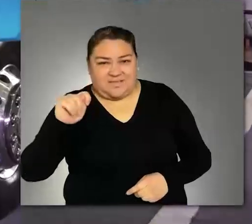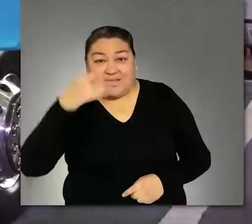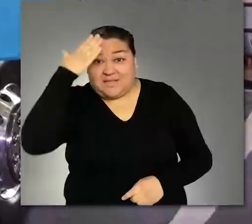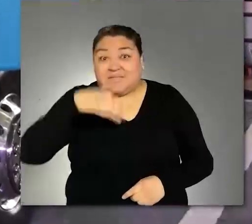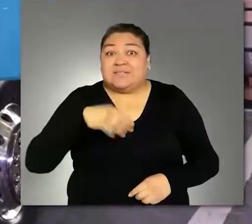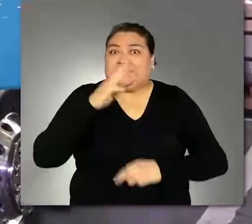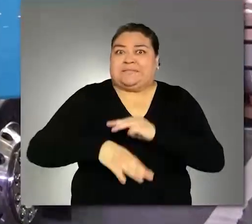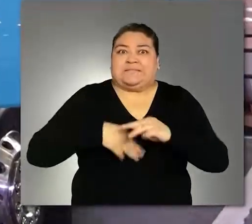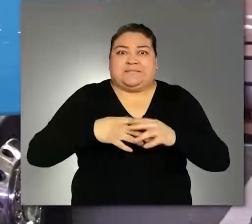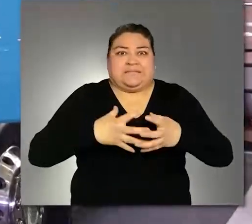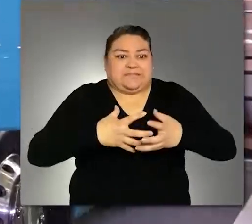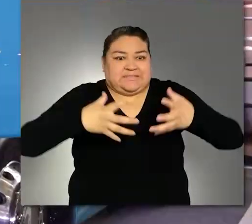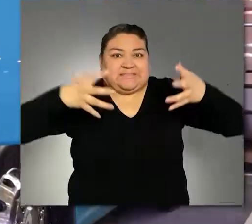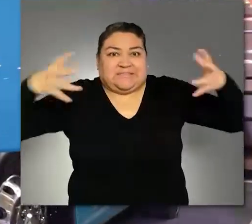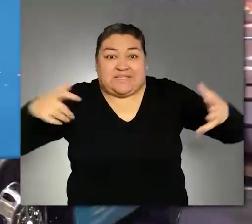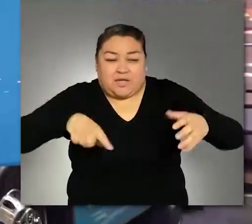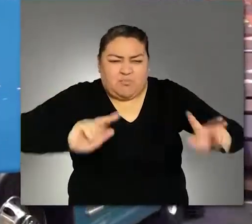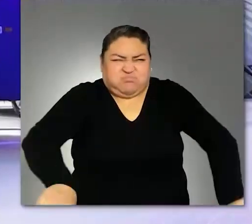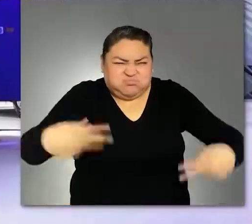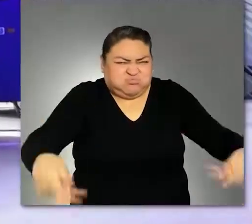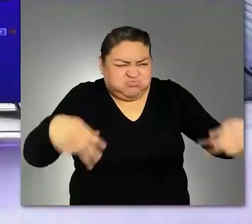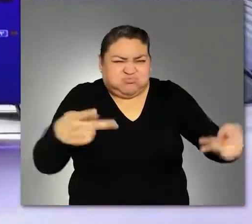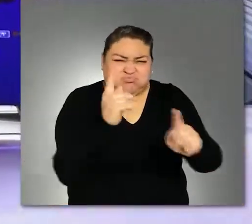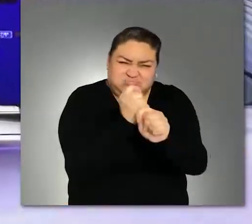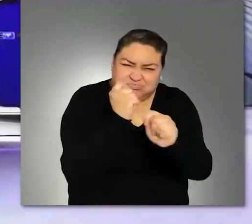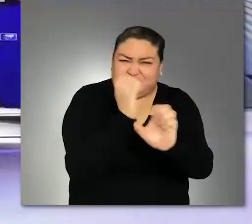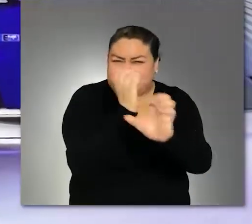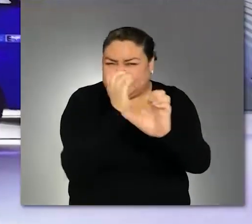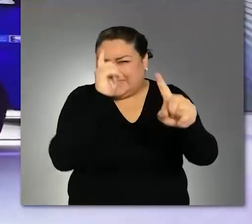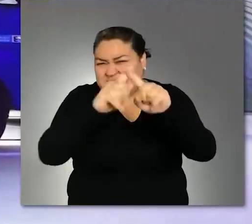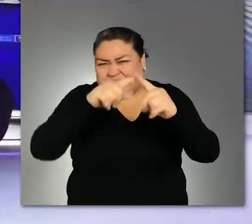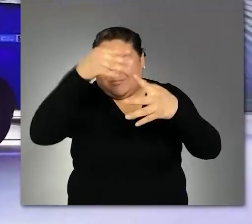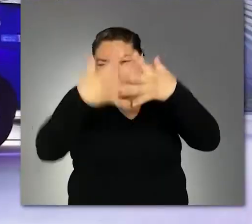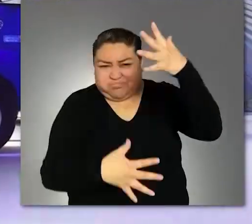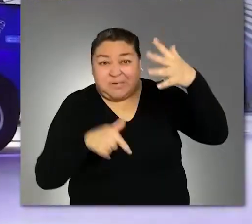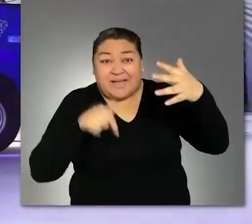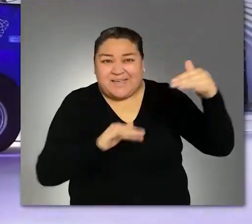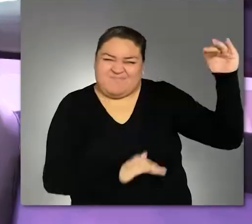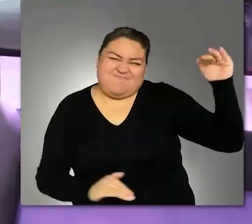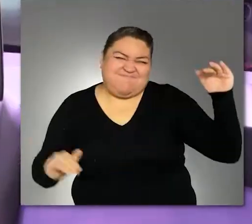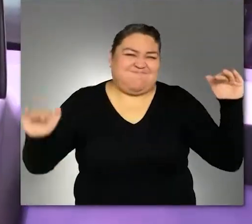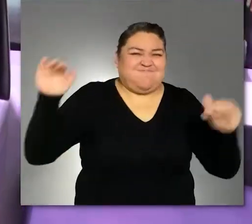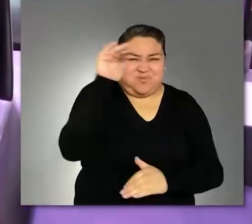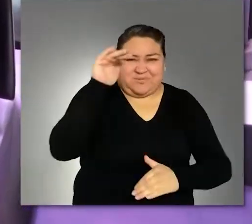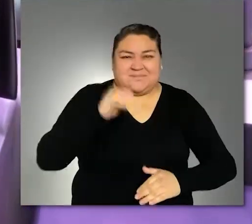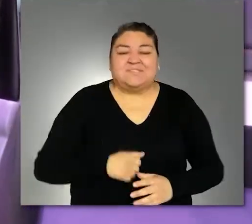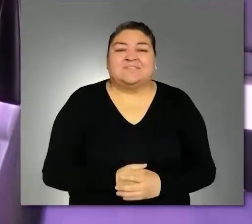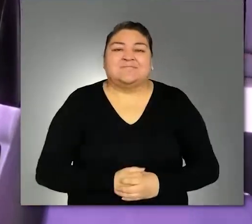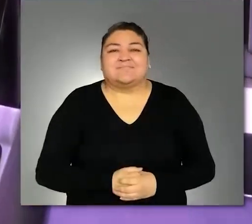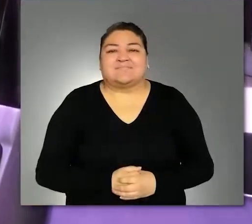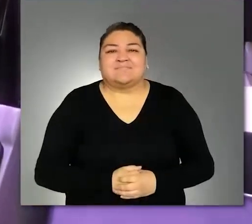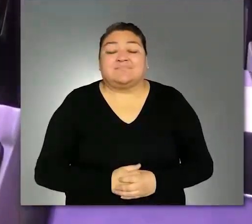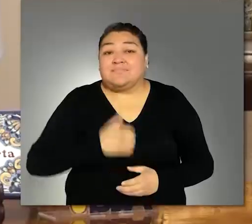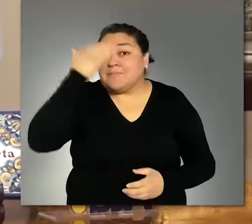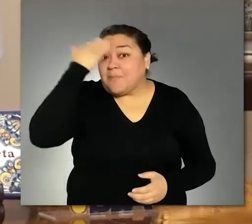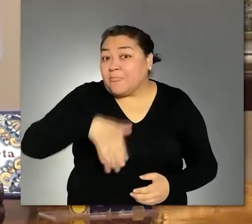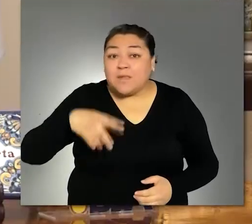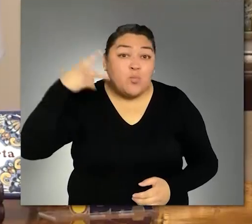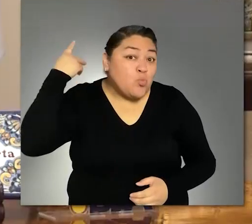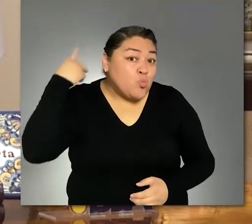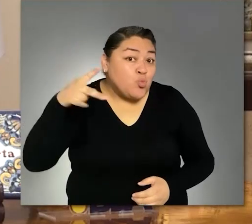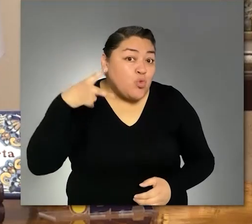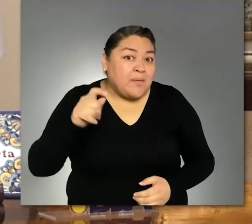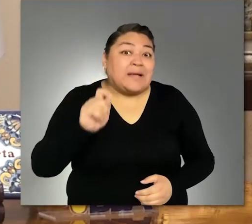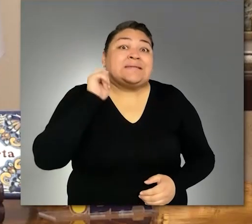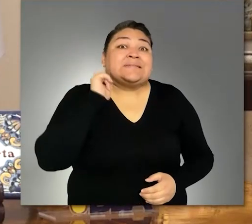de Expo Transporte Unpact, la feria más grande de vehículos pesados de carga y pasaje de todo el continente americano. Puebla